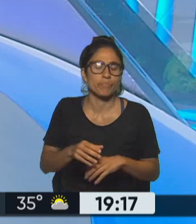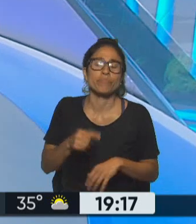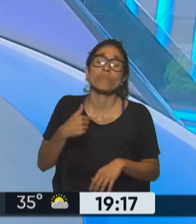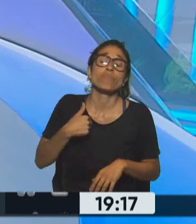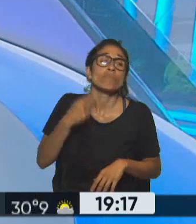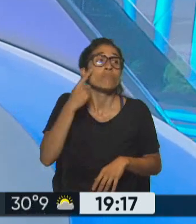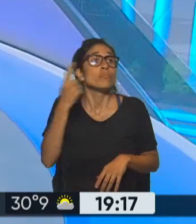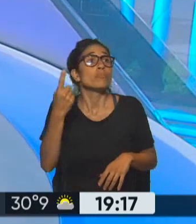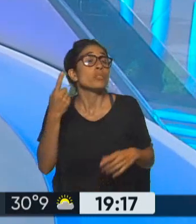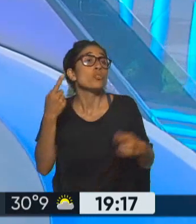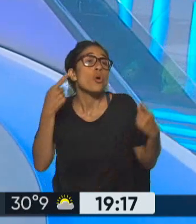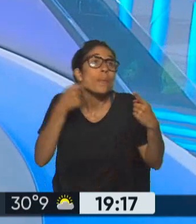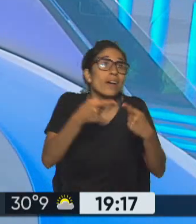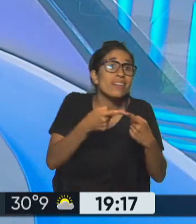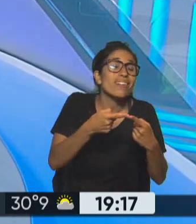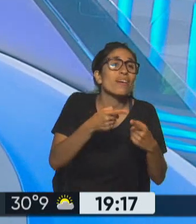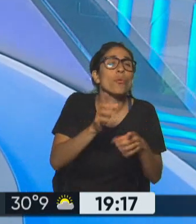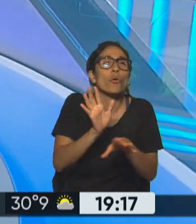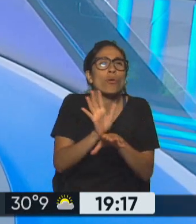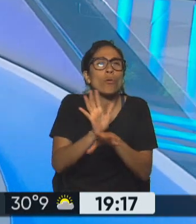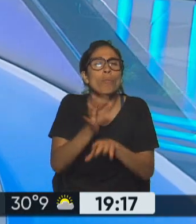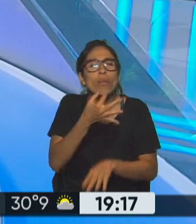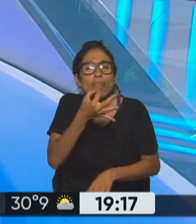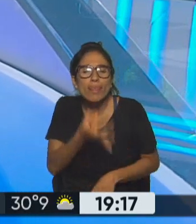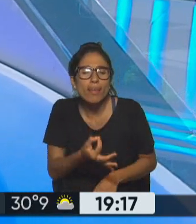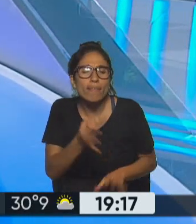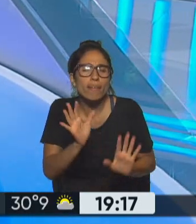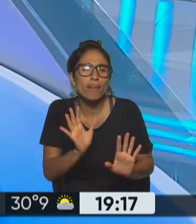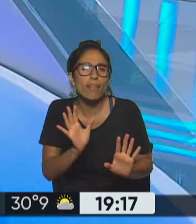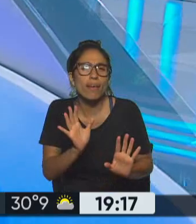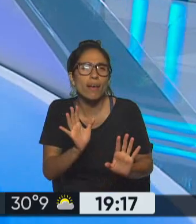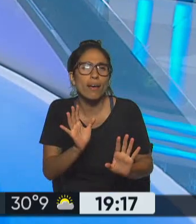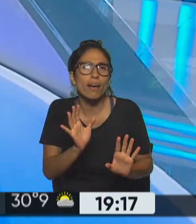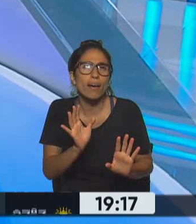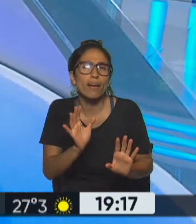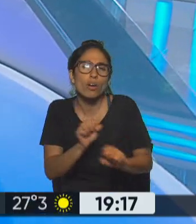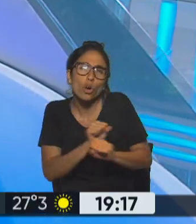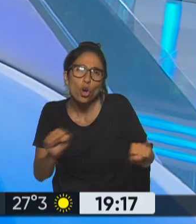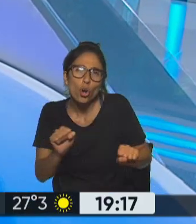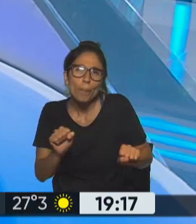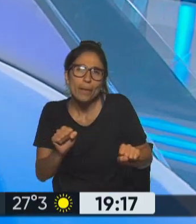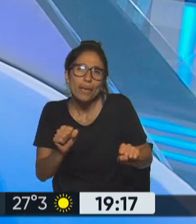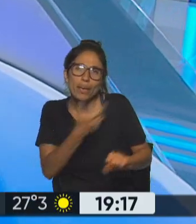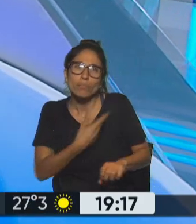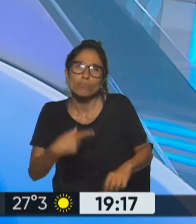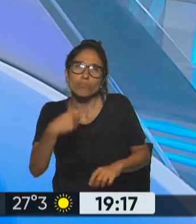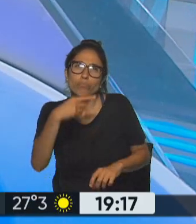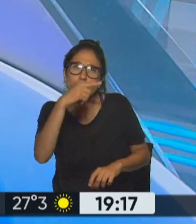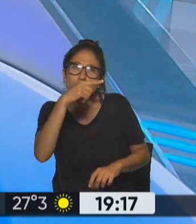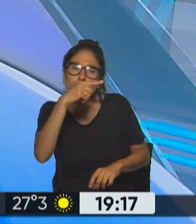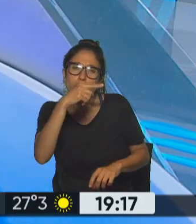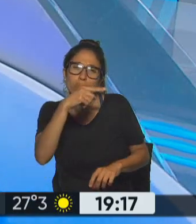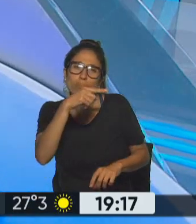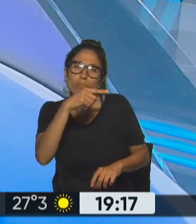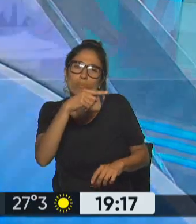la toma del Capitolio no sé si el real objetivo o si estaba en duda que haya un golpe de Estado digamos que puedan destituir a Lula da Silva